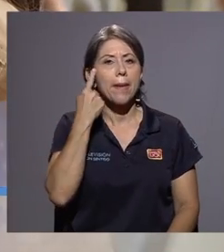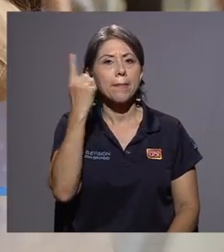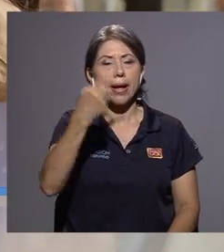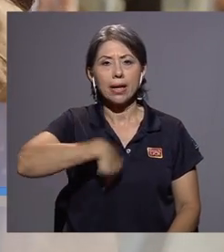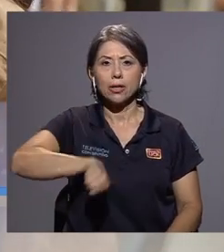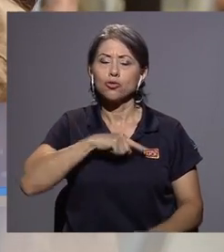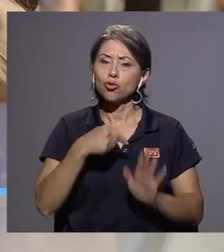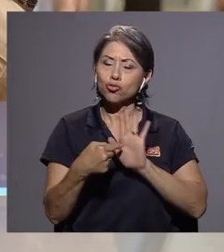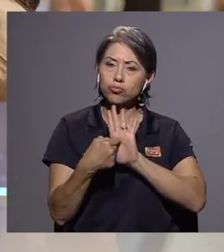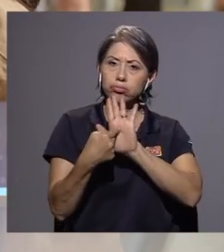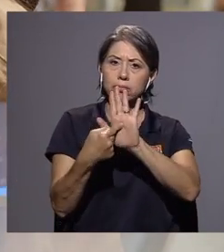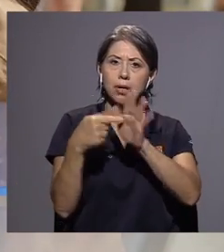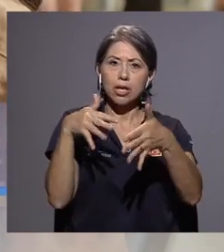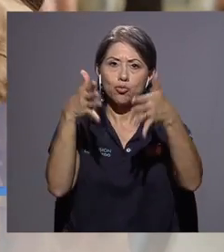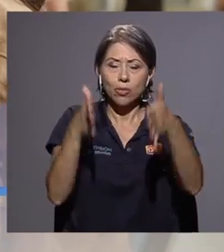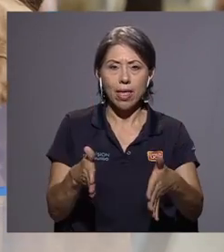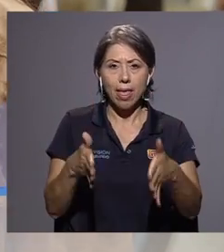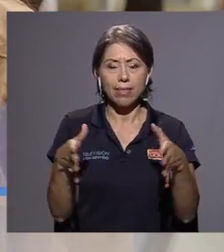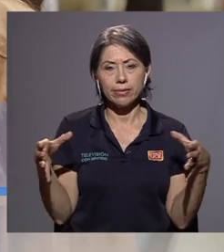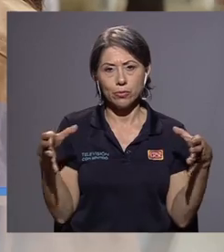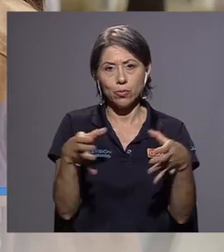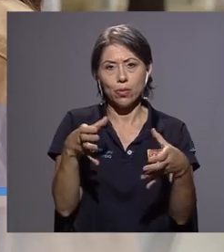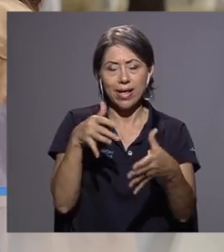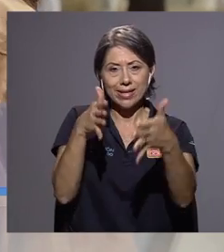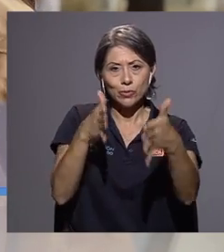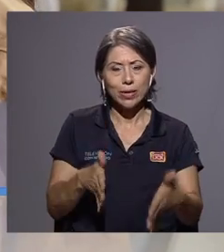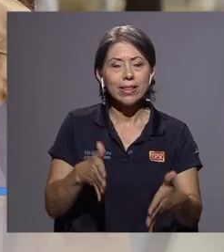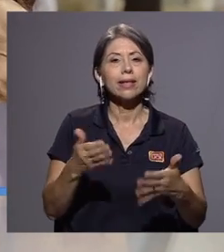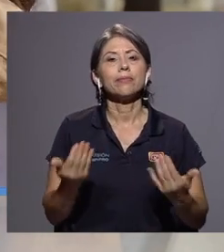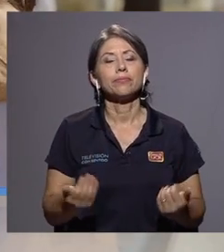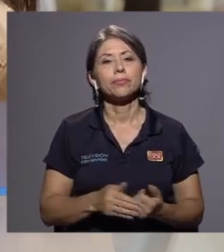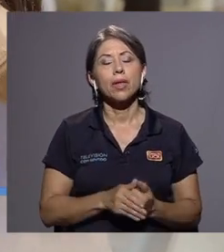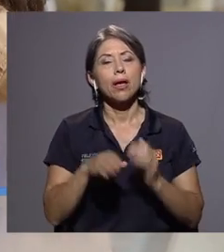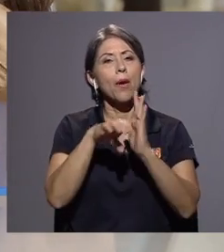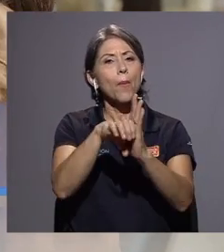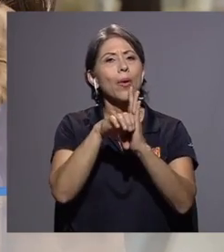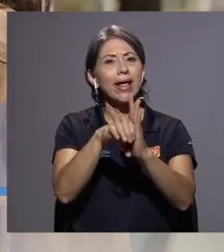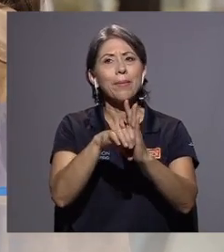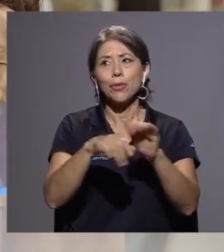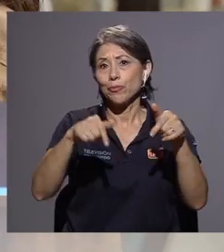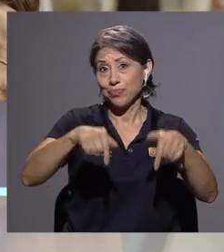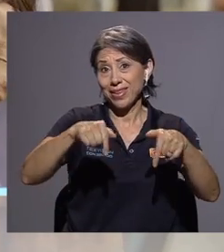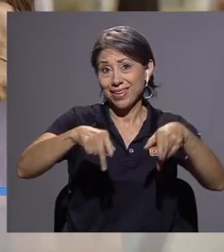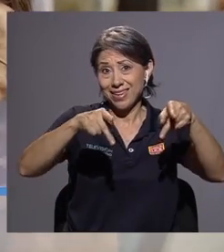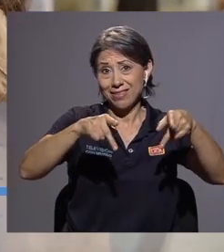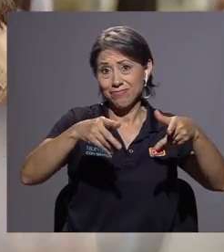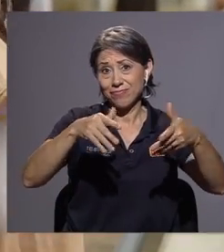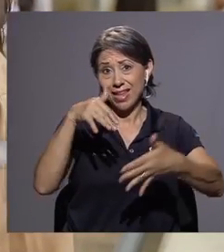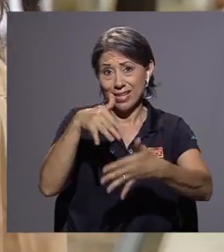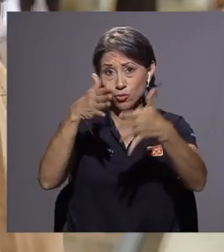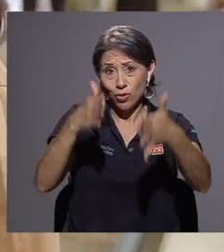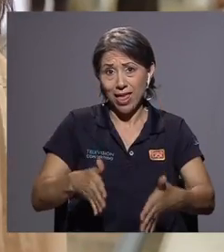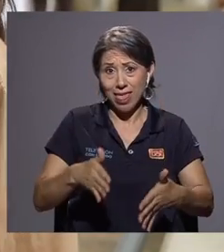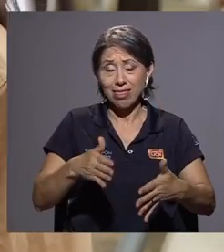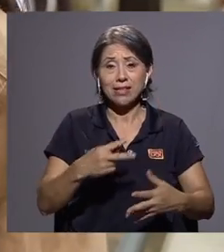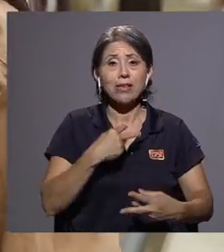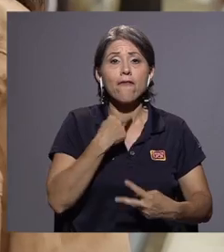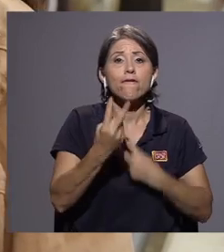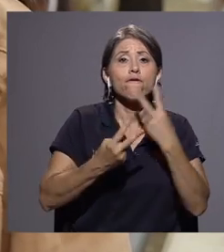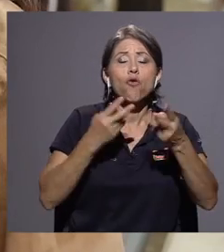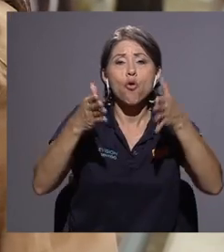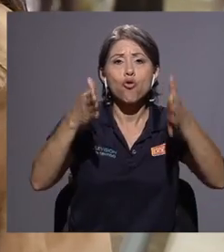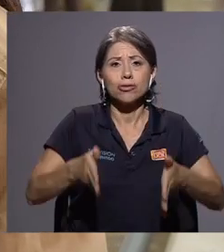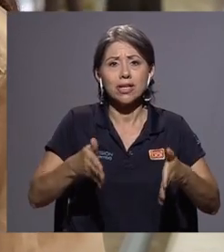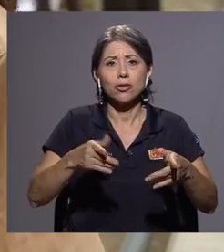para hacernos valer como estudiantes, como movimiento estudiantil. Por ejemplo, habemos personas, estudiantes, voceras y